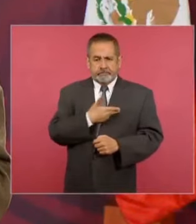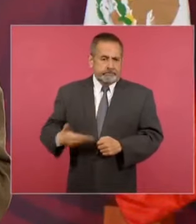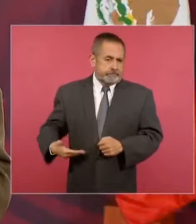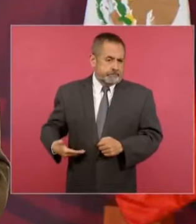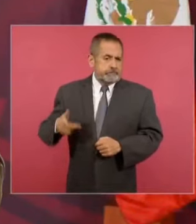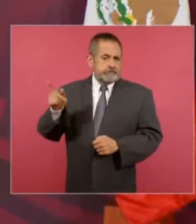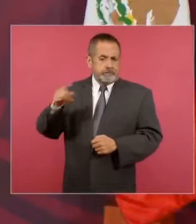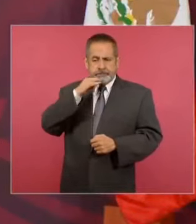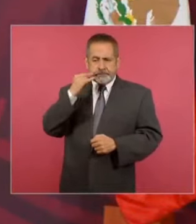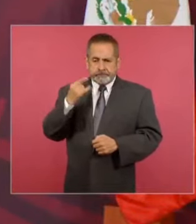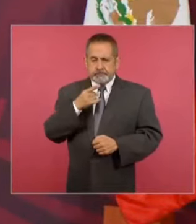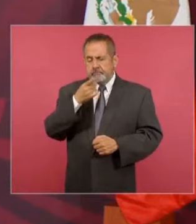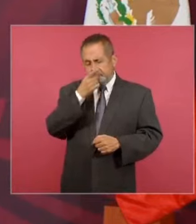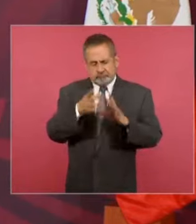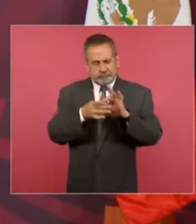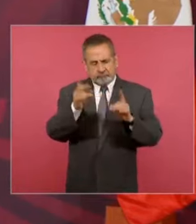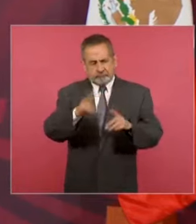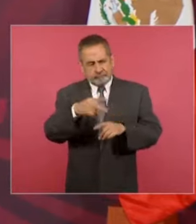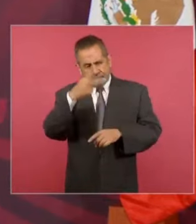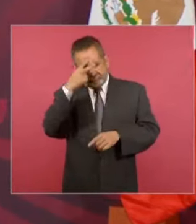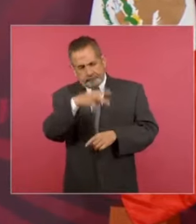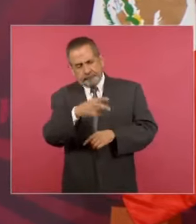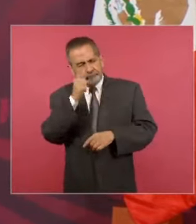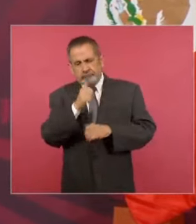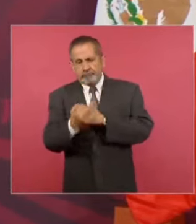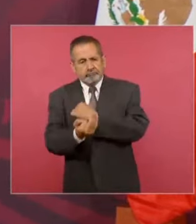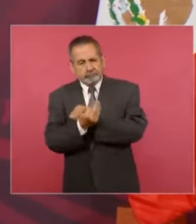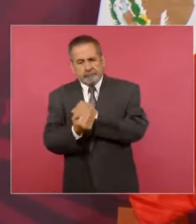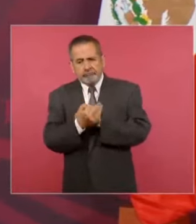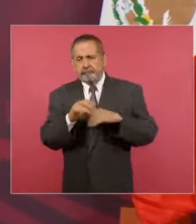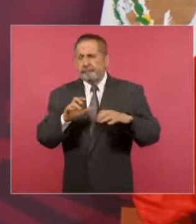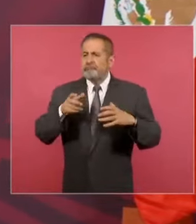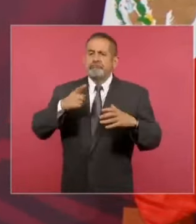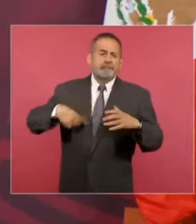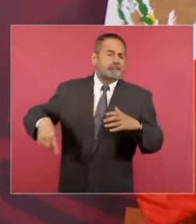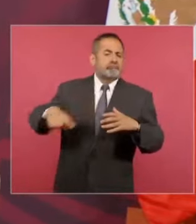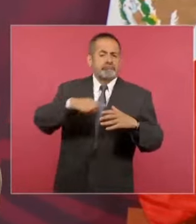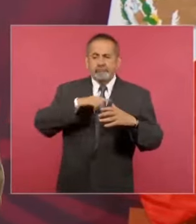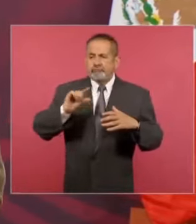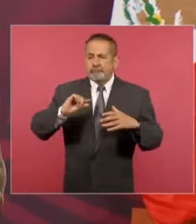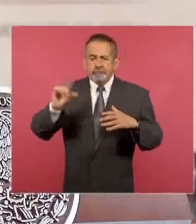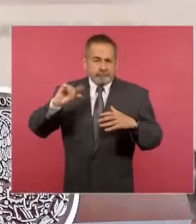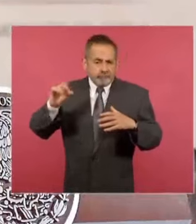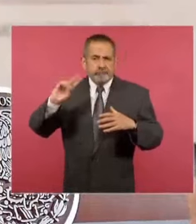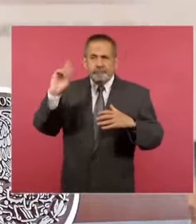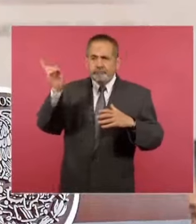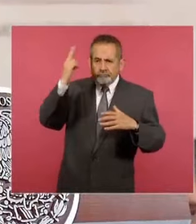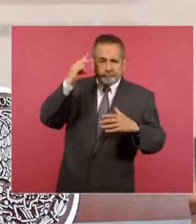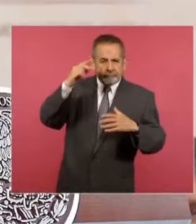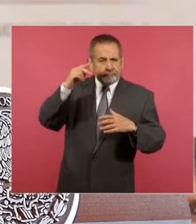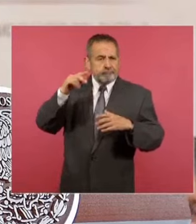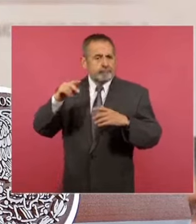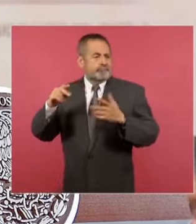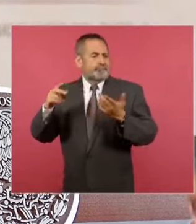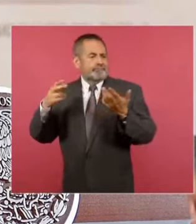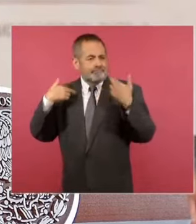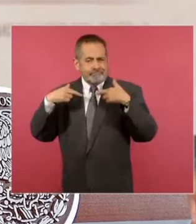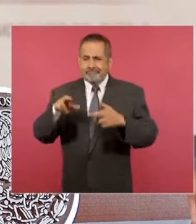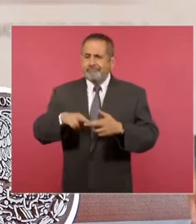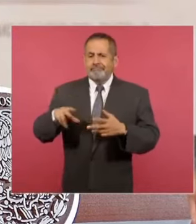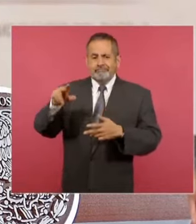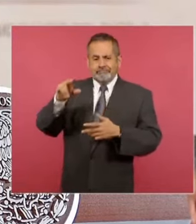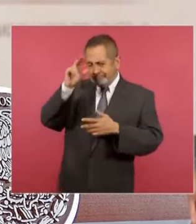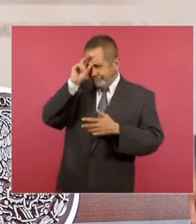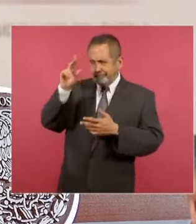de México para proteger a miembros destacados del mundo académico, político, intelectual